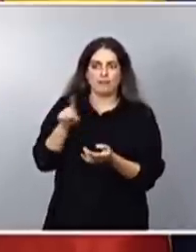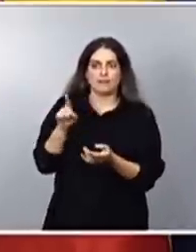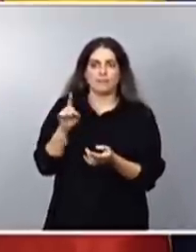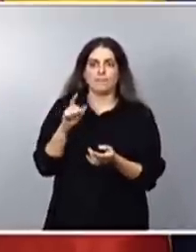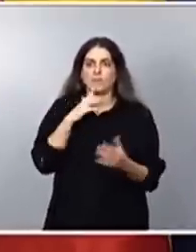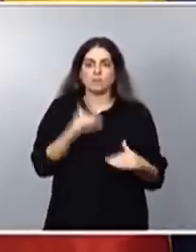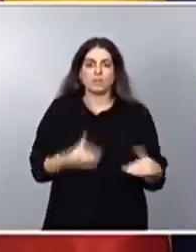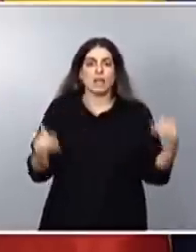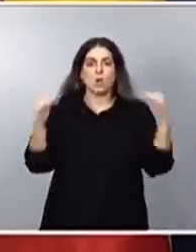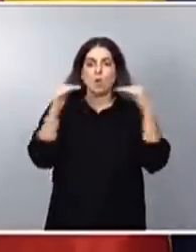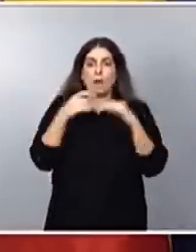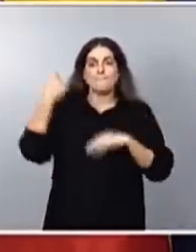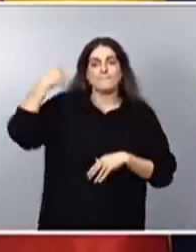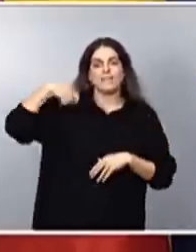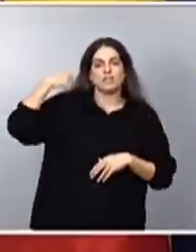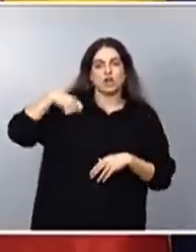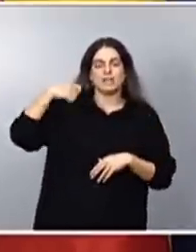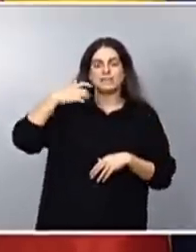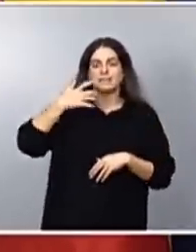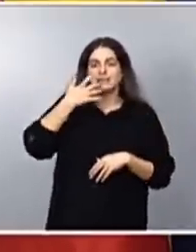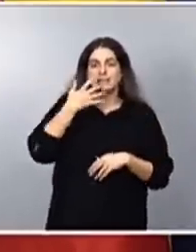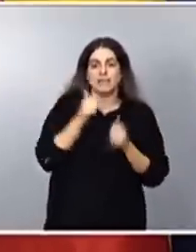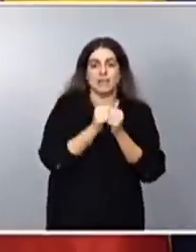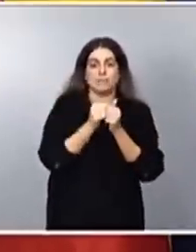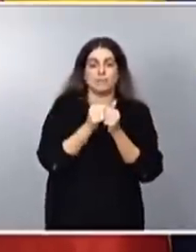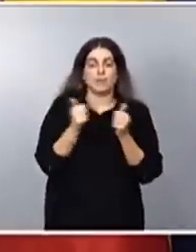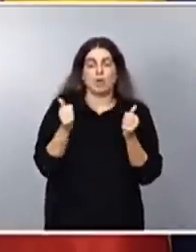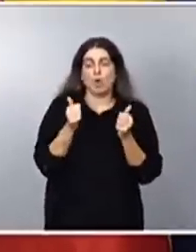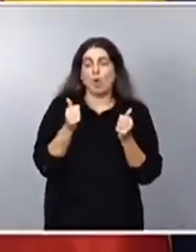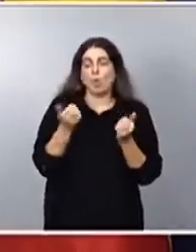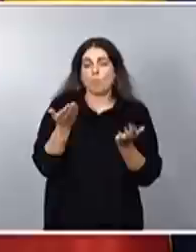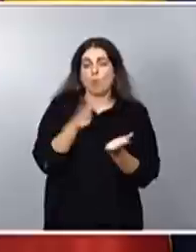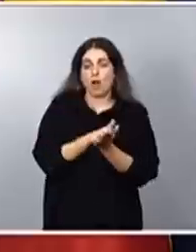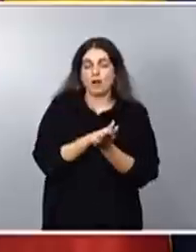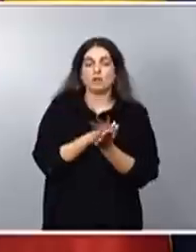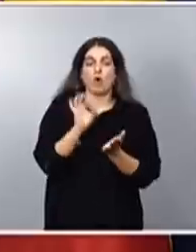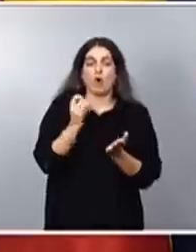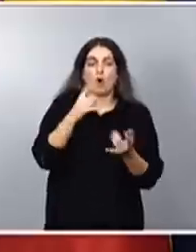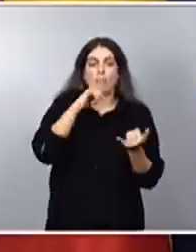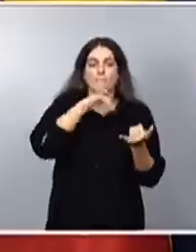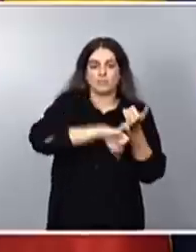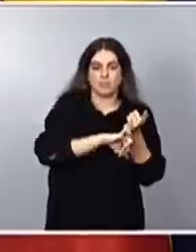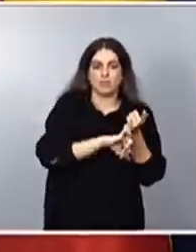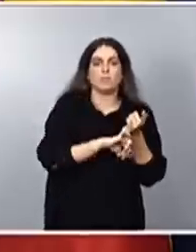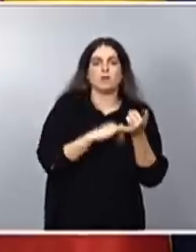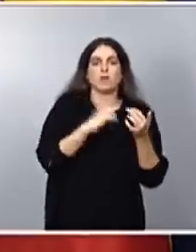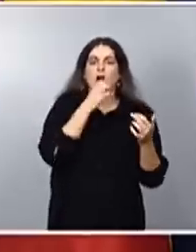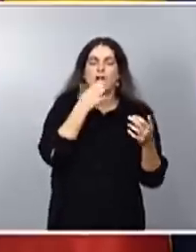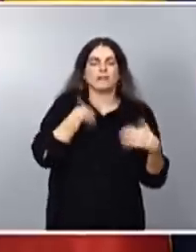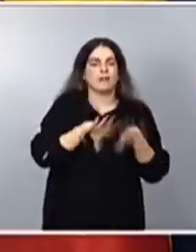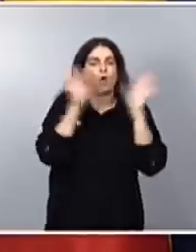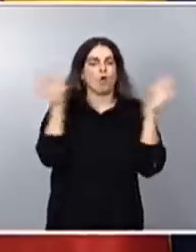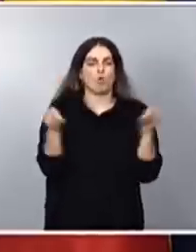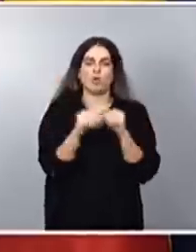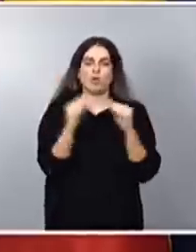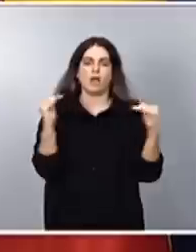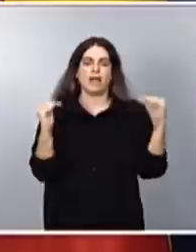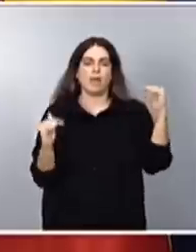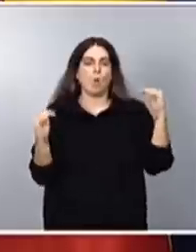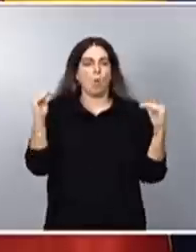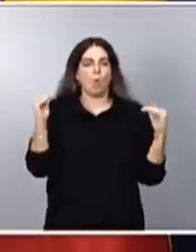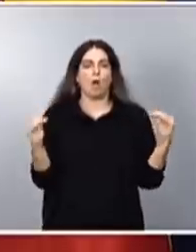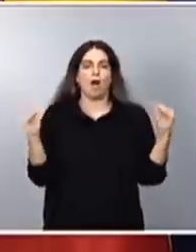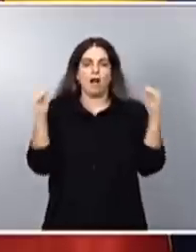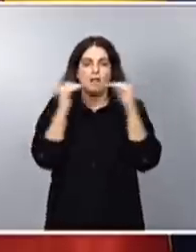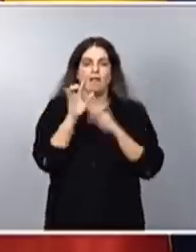viudedad en el caso de las parejas de hecho y los matrimonios. Ahora concluimos, digamos, esa equiparación también con los 15 días de permiso